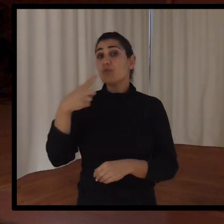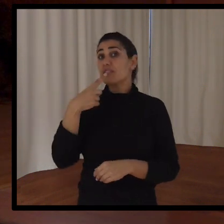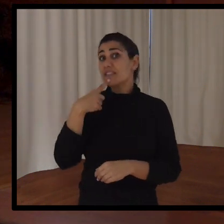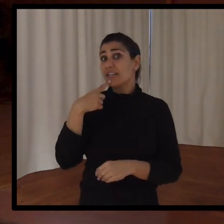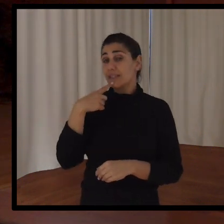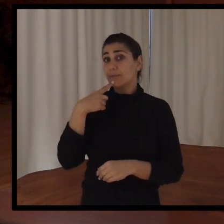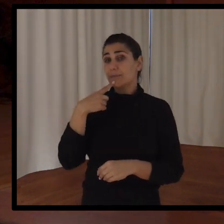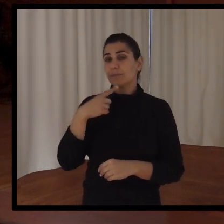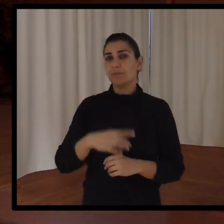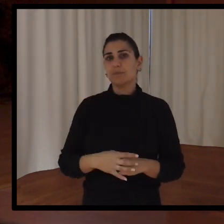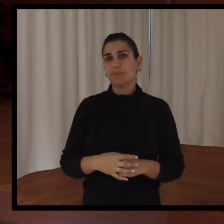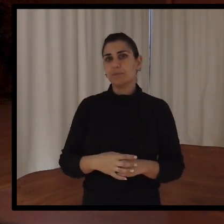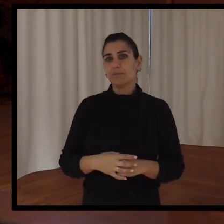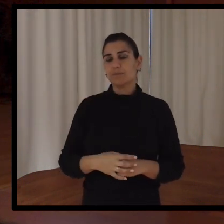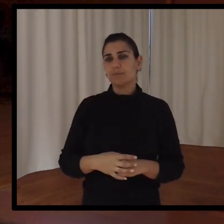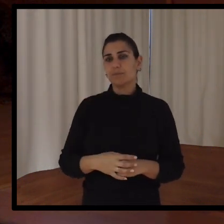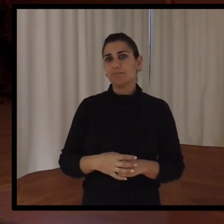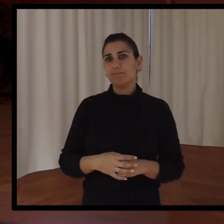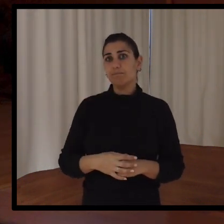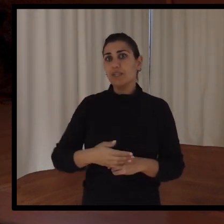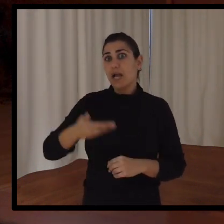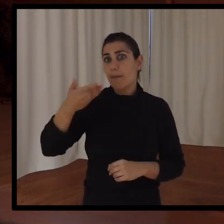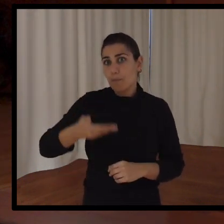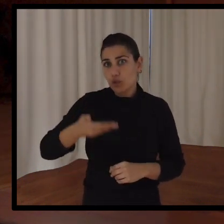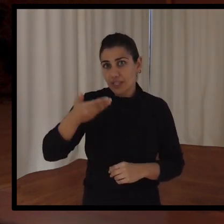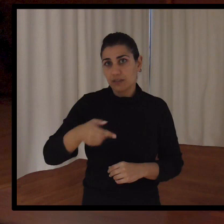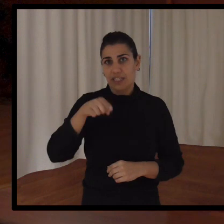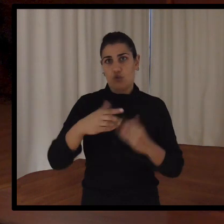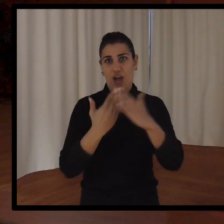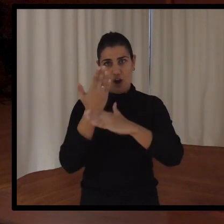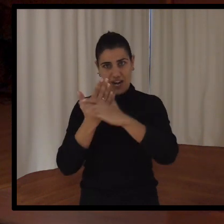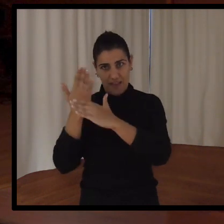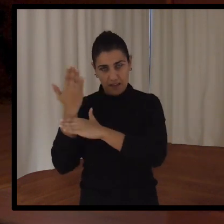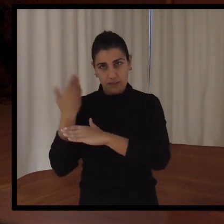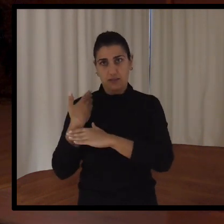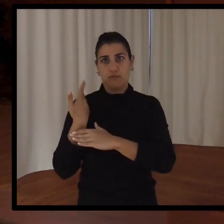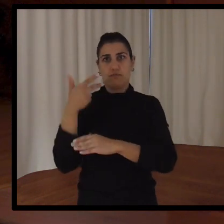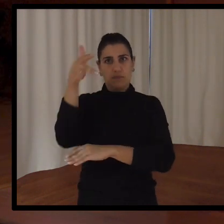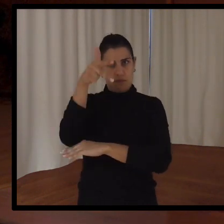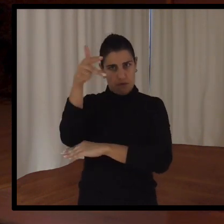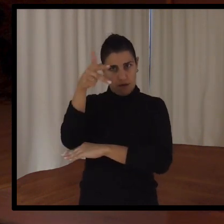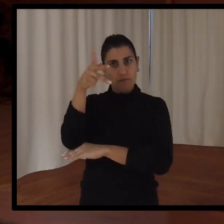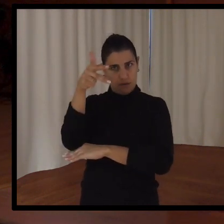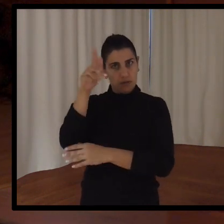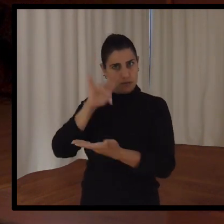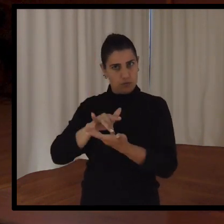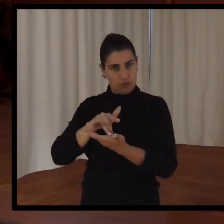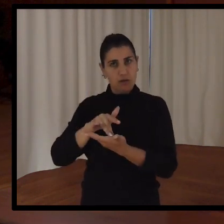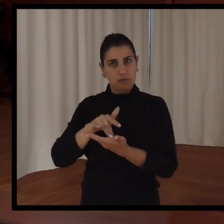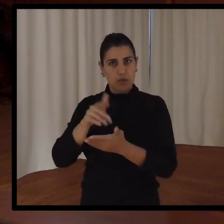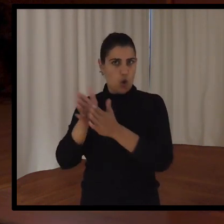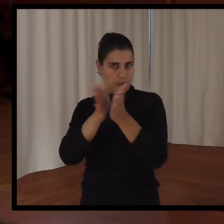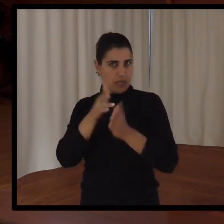comentaban, es muy importante decir que estas jornadas están siendo grabadas, están las compañeras grabándolas. que también,